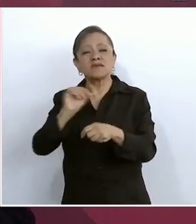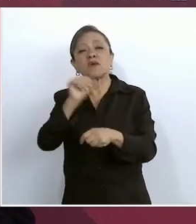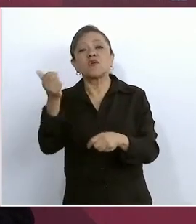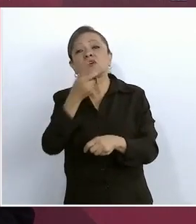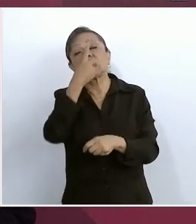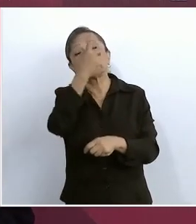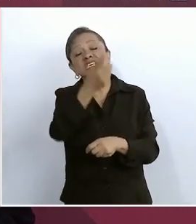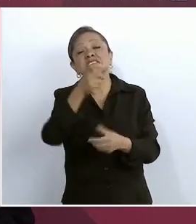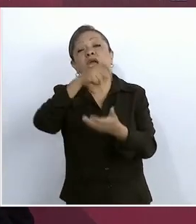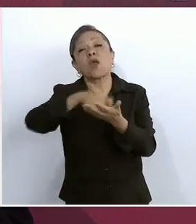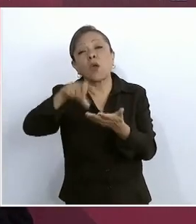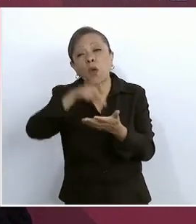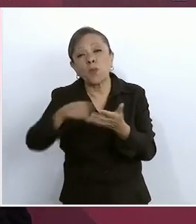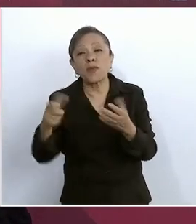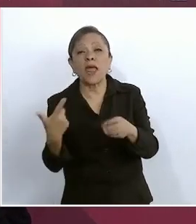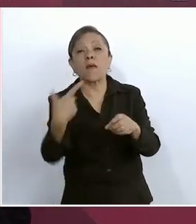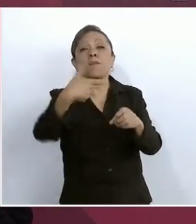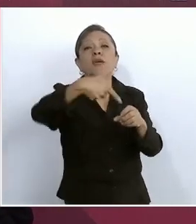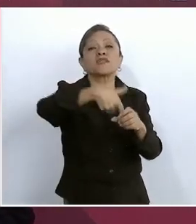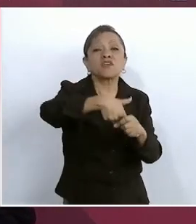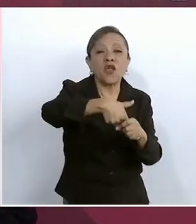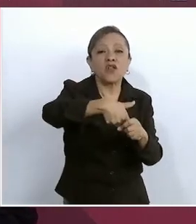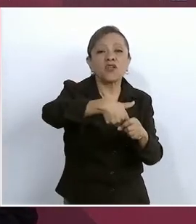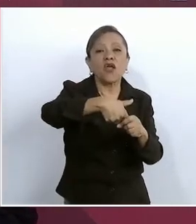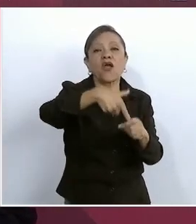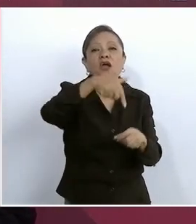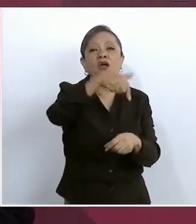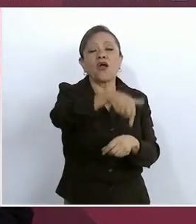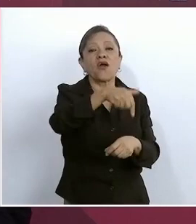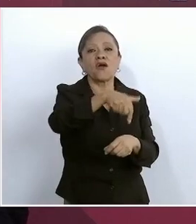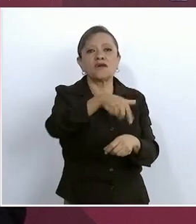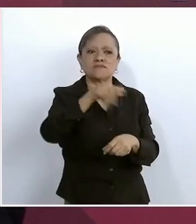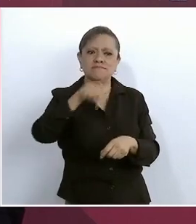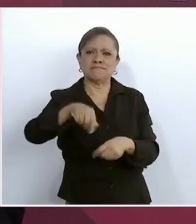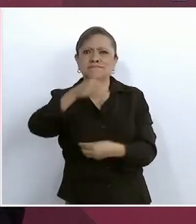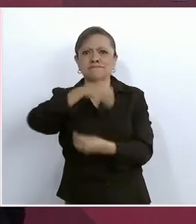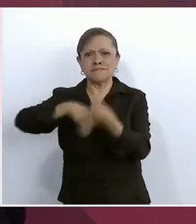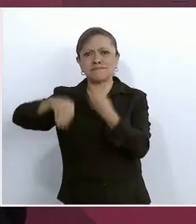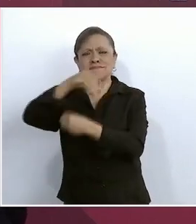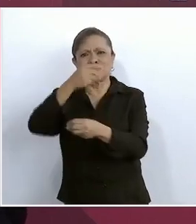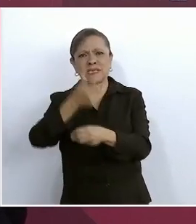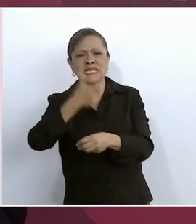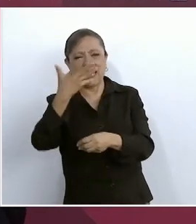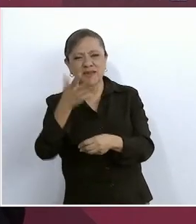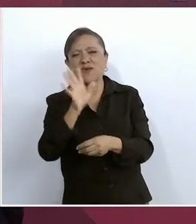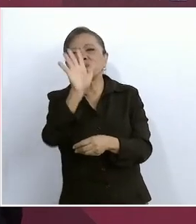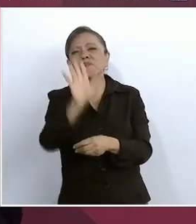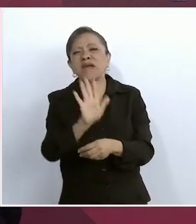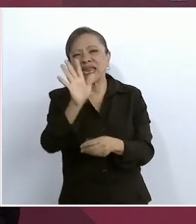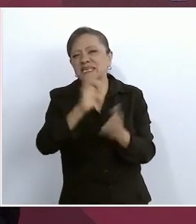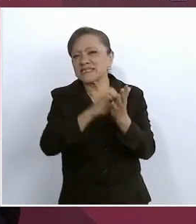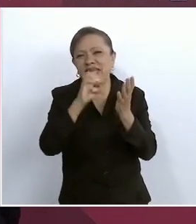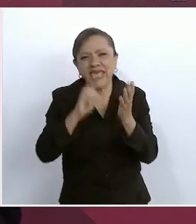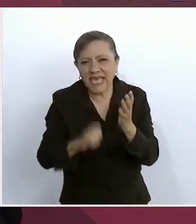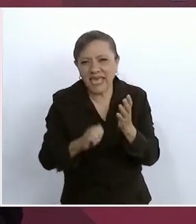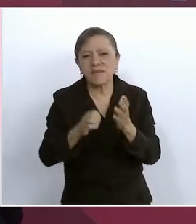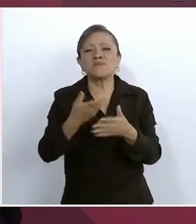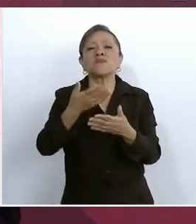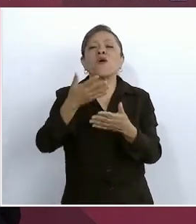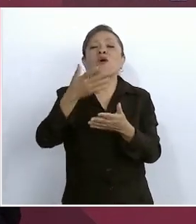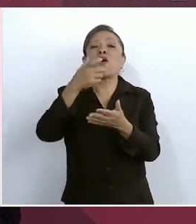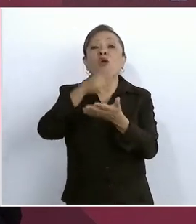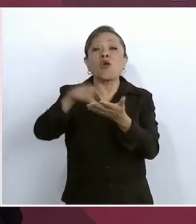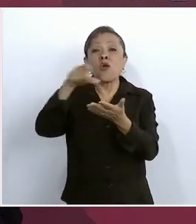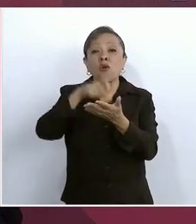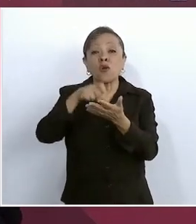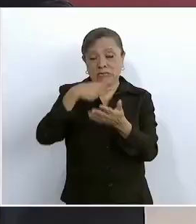y compráramos jugo de naranja, desde hacía 40 años no